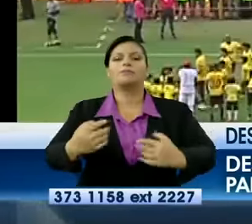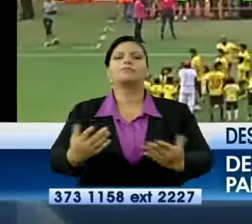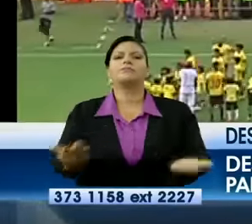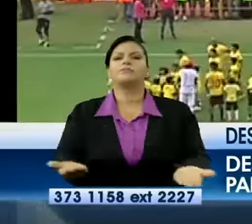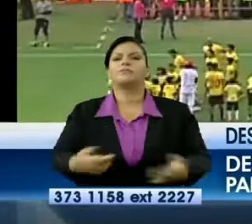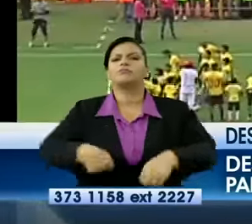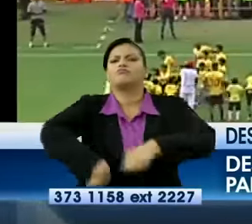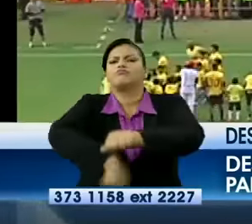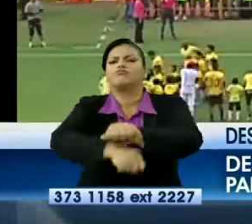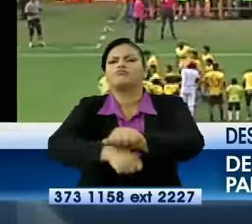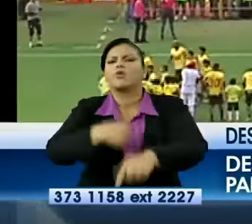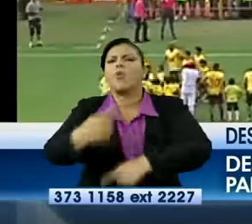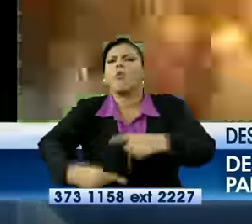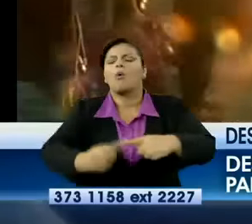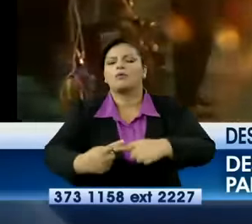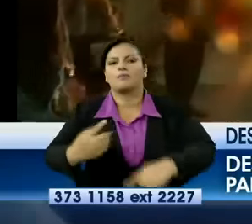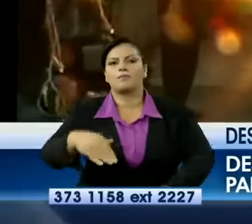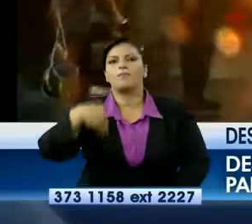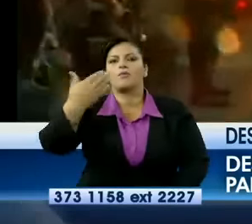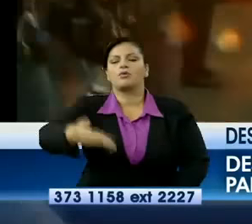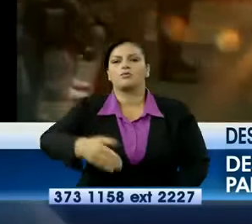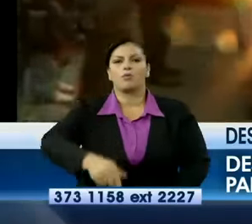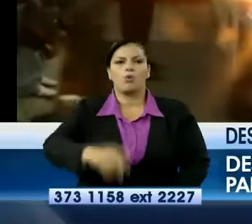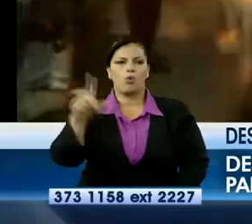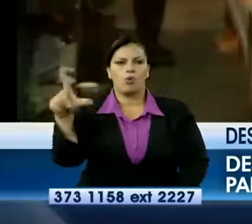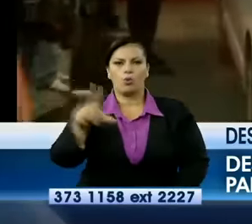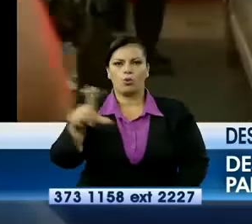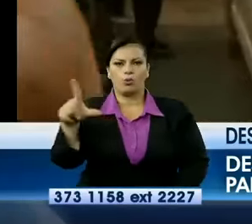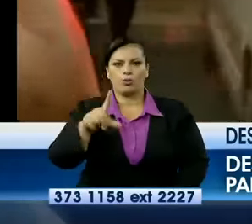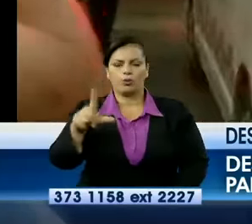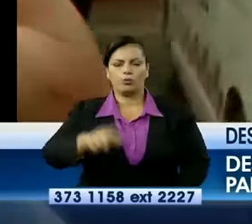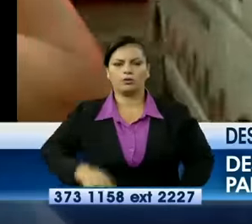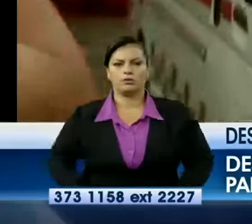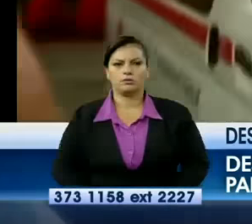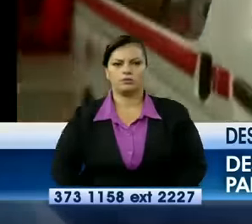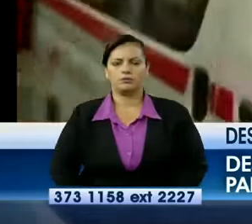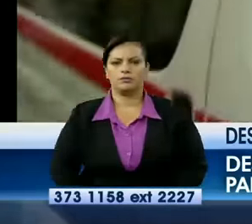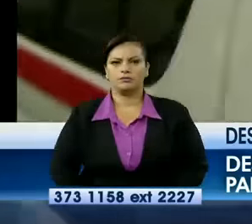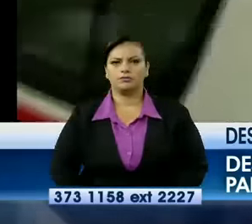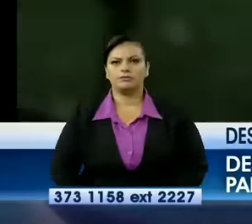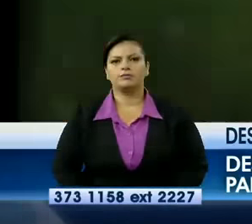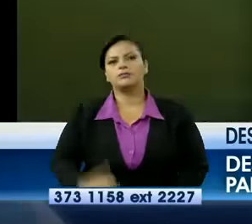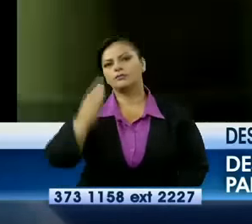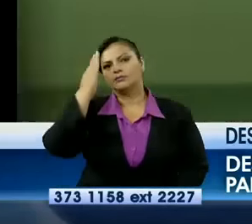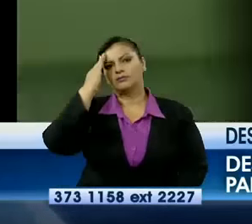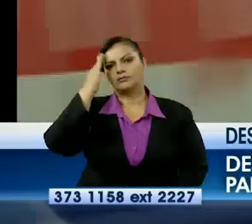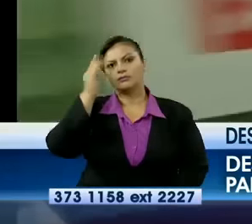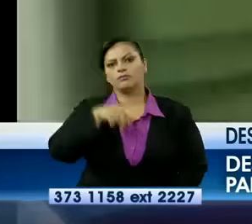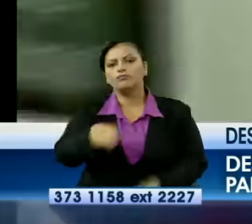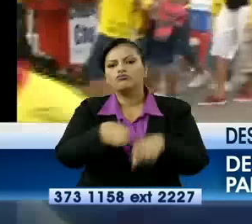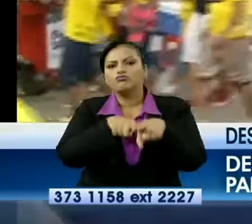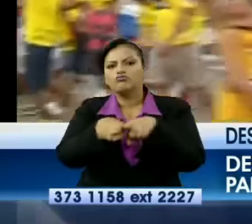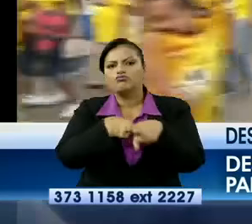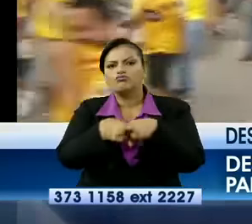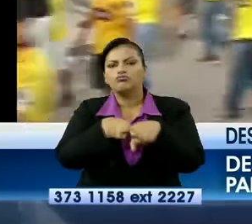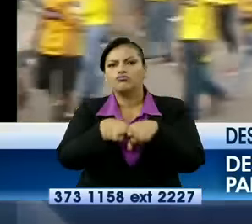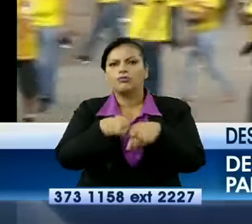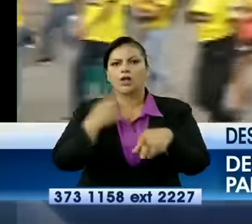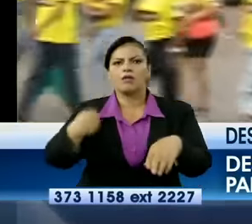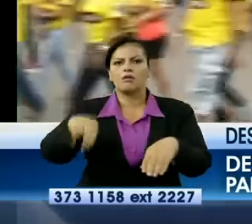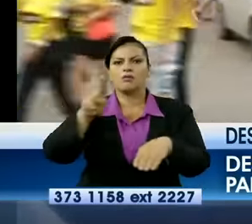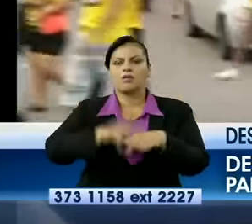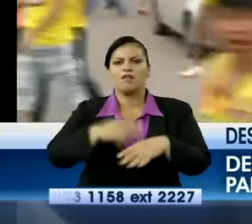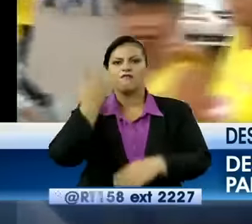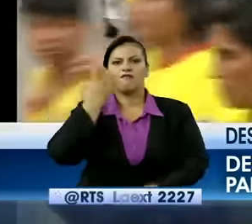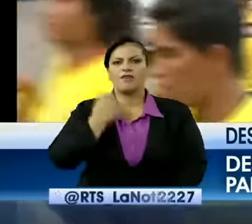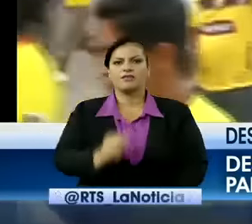y sin público asistente. Esto en el marco de la fecha 2 de la Serie A del Campeonato Nacional, informó